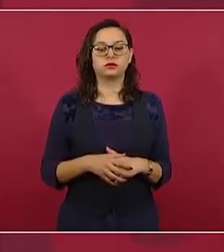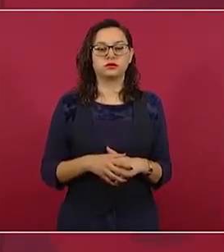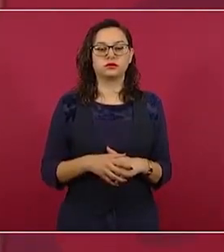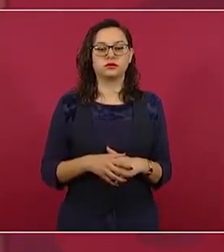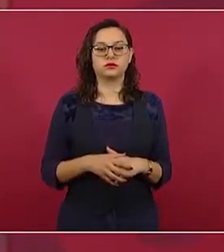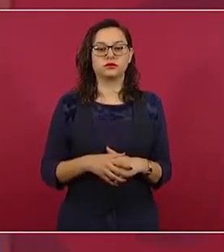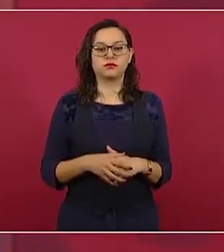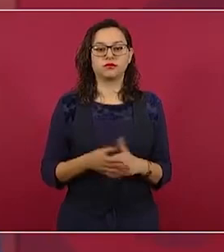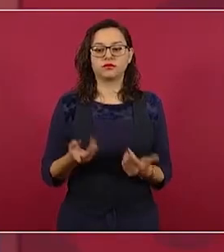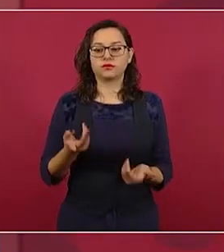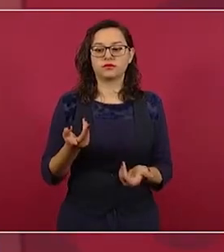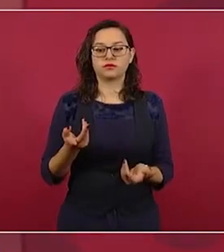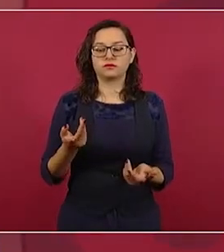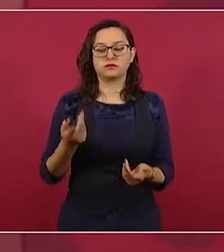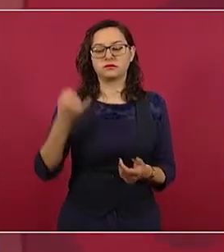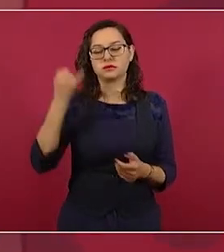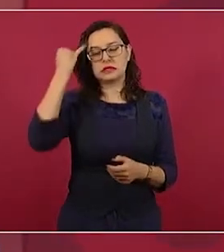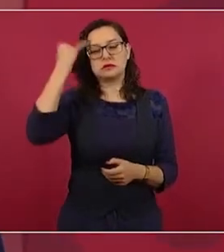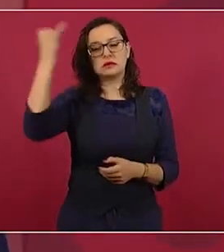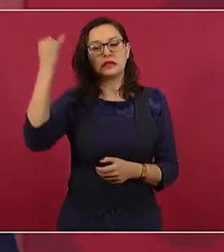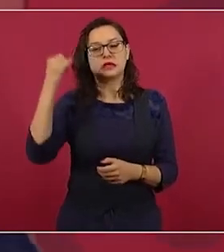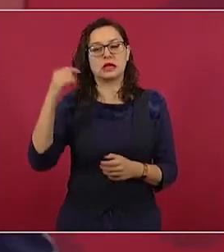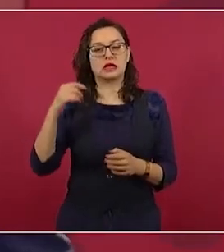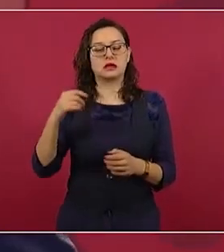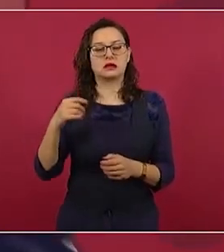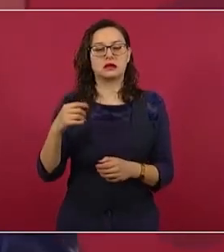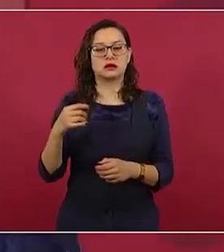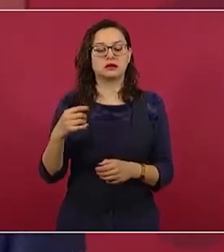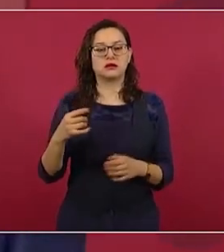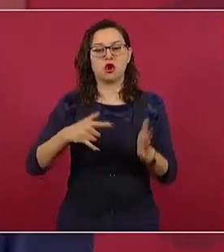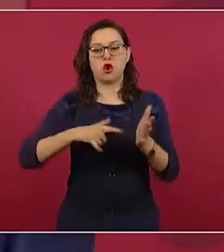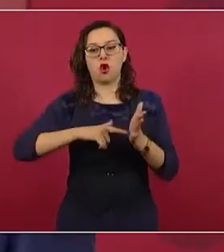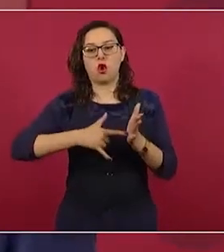la audiencia de la hora nacional.